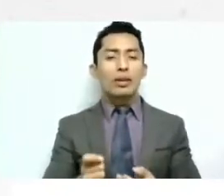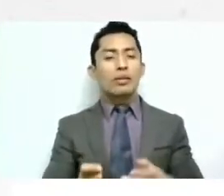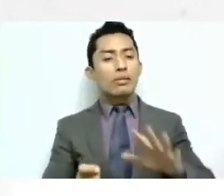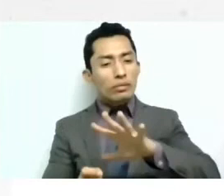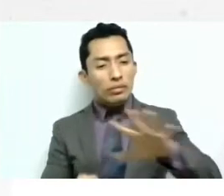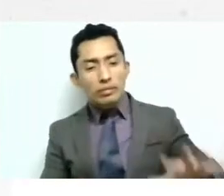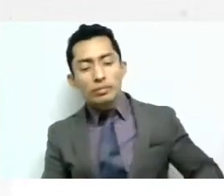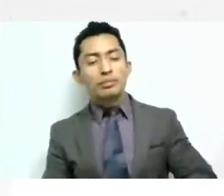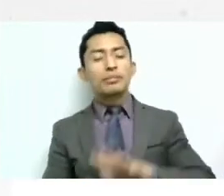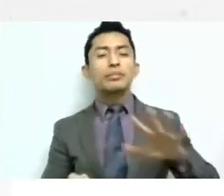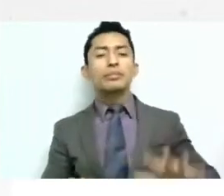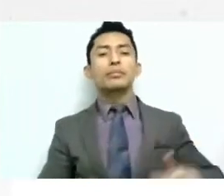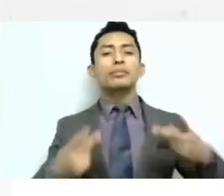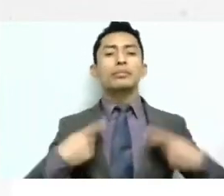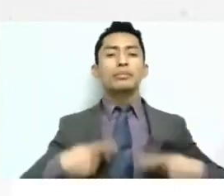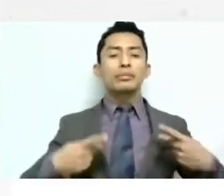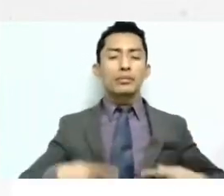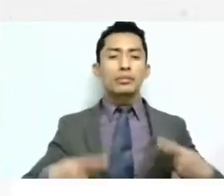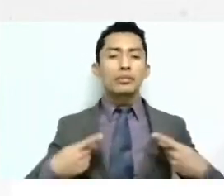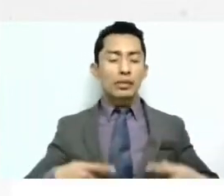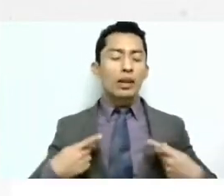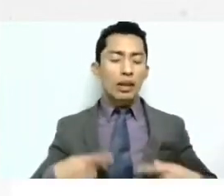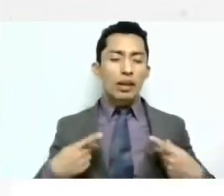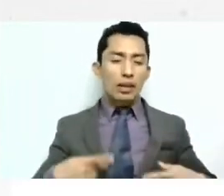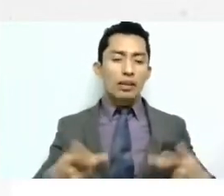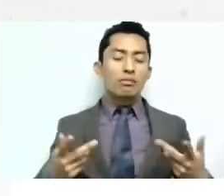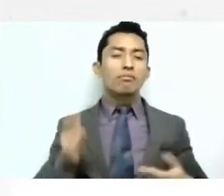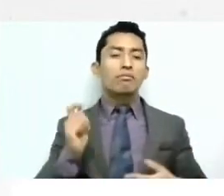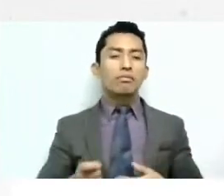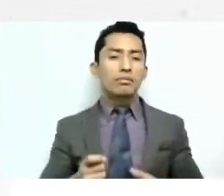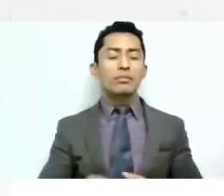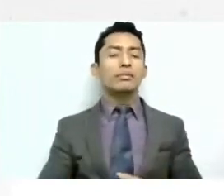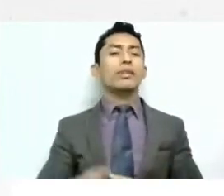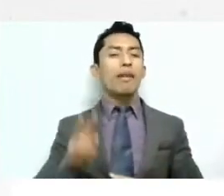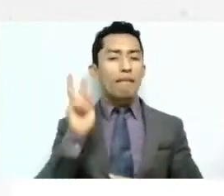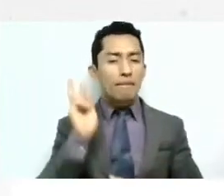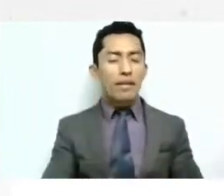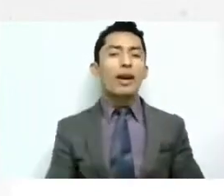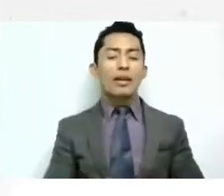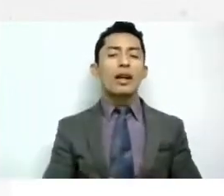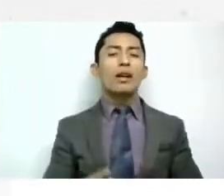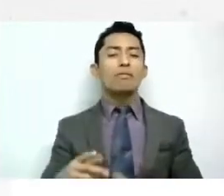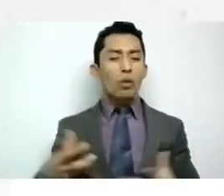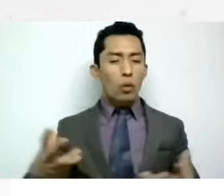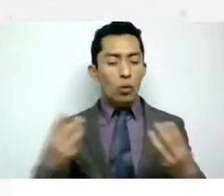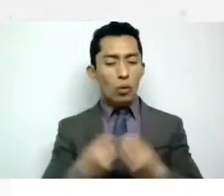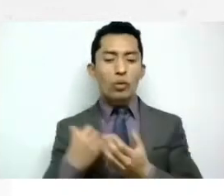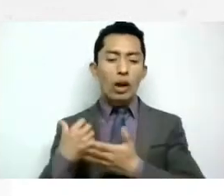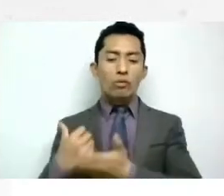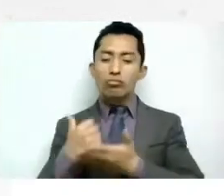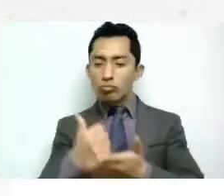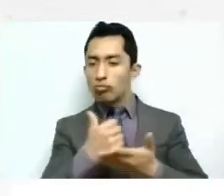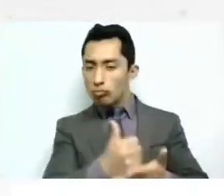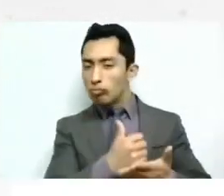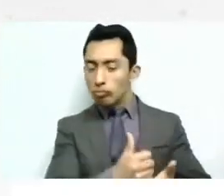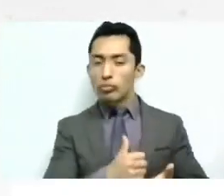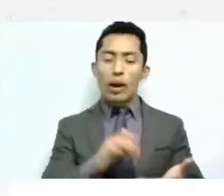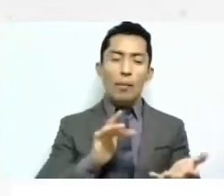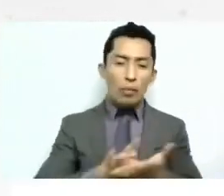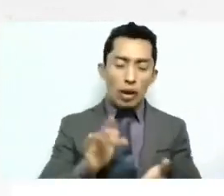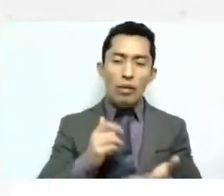en verdad en que nos que cooperemos que ayudemos y que